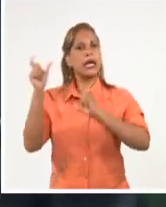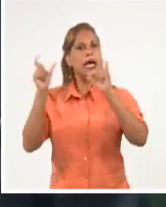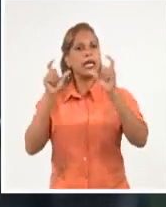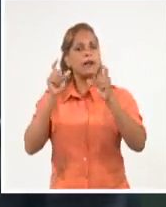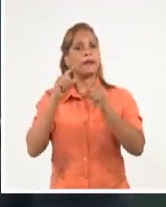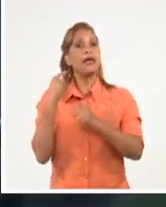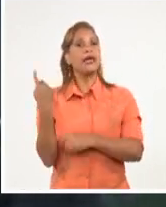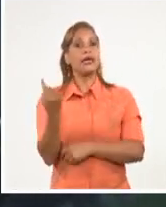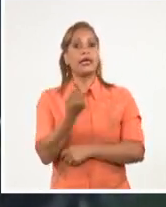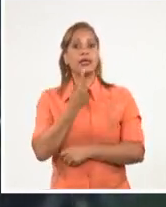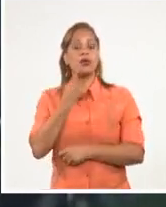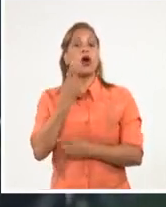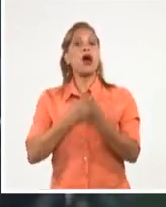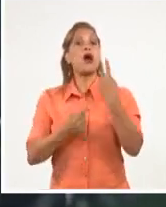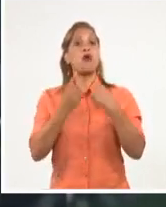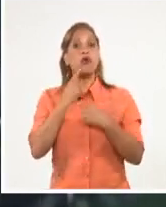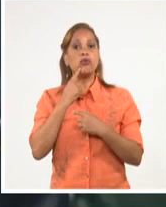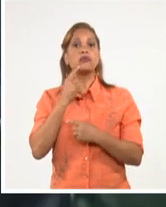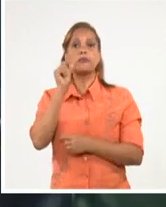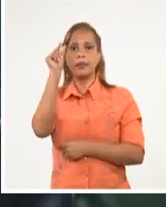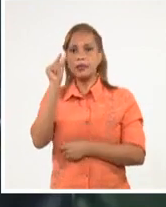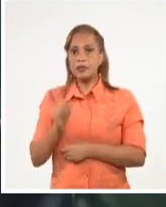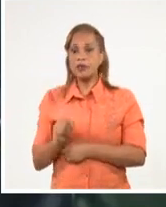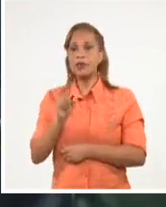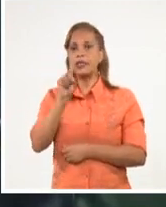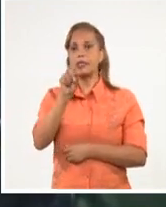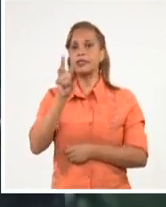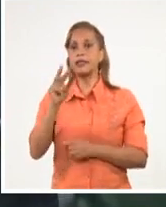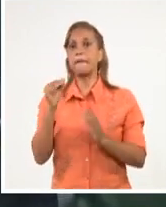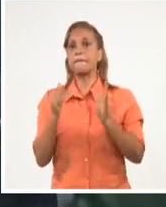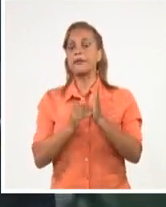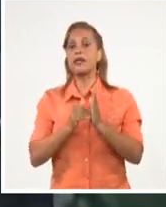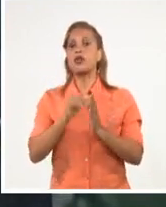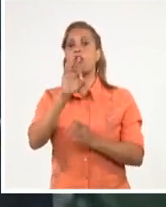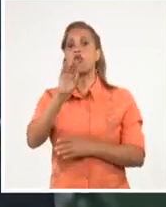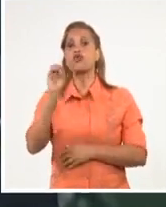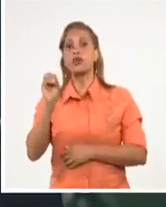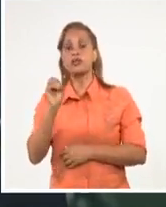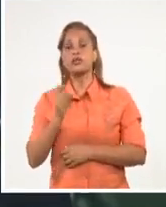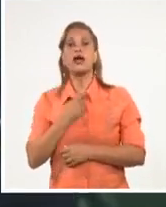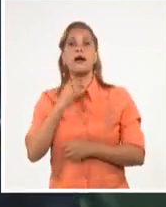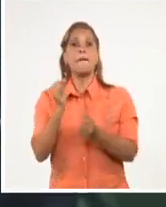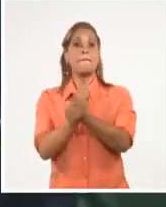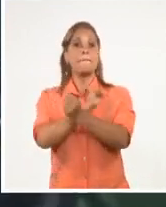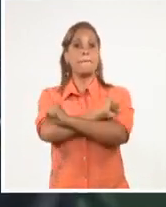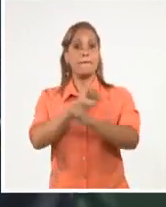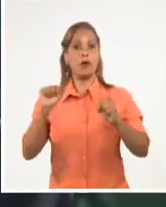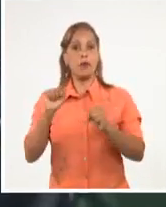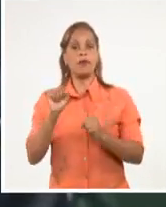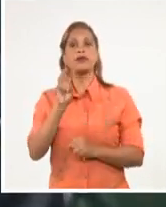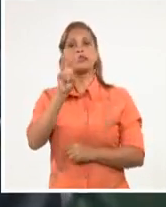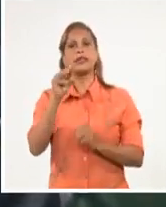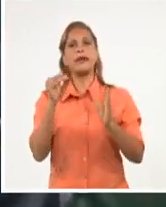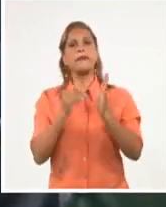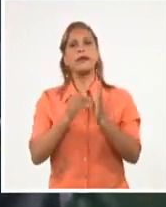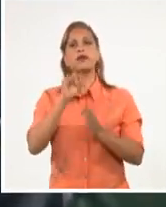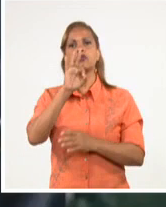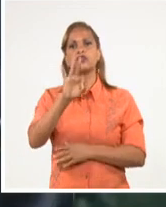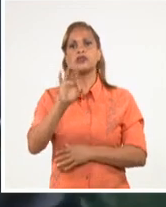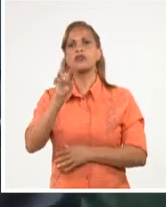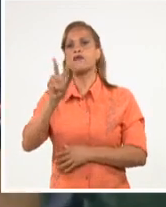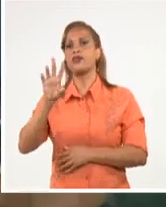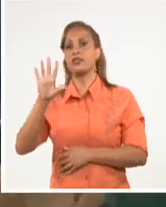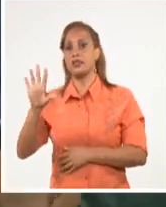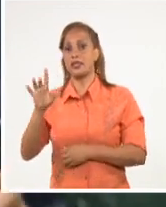aún existan en el planeta 13.080 armas nucleares, 3.825